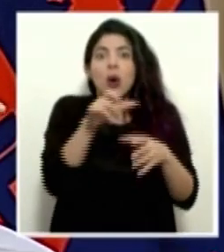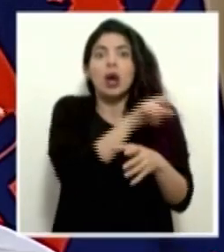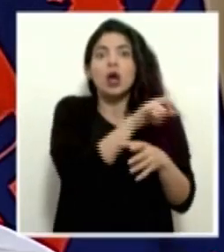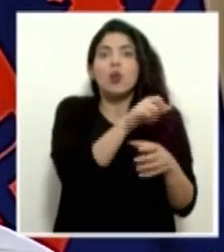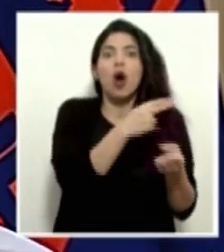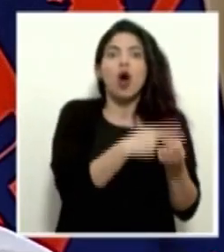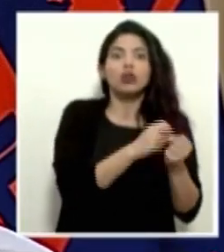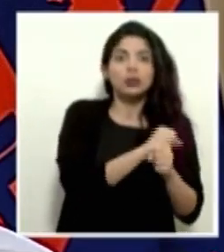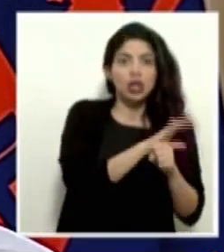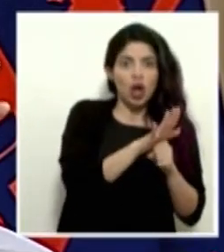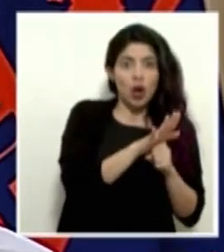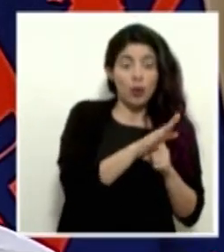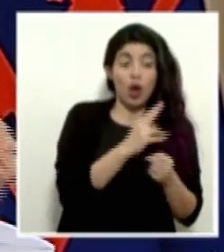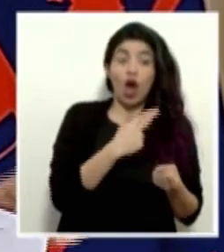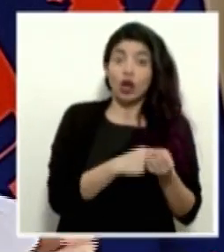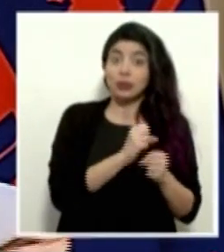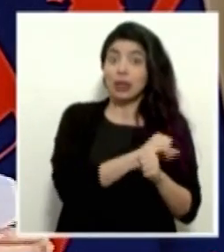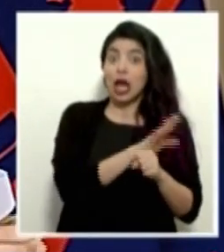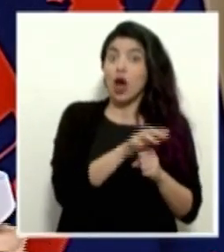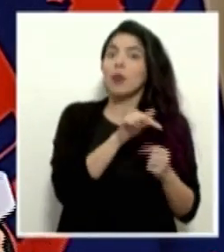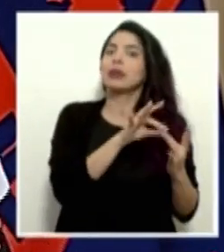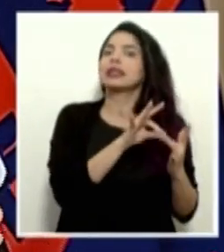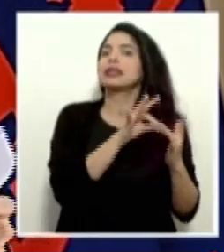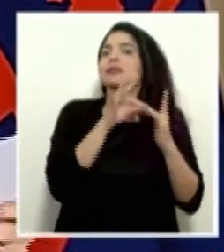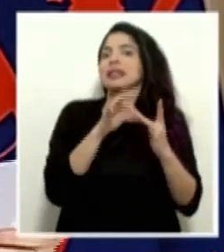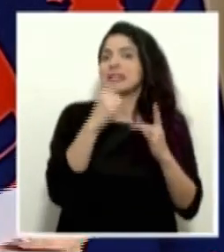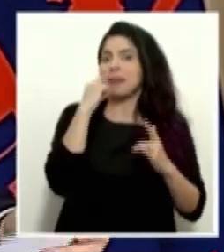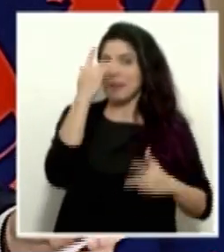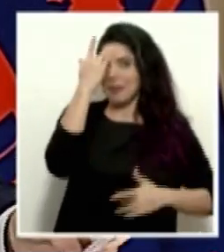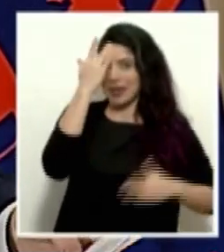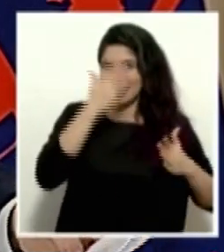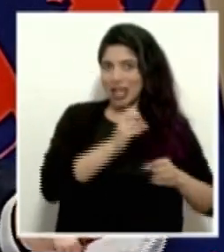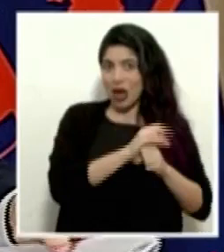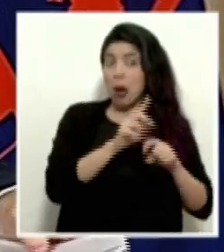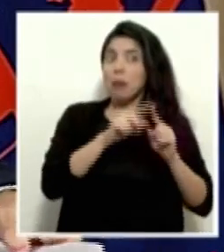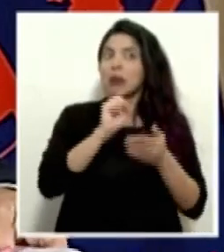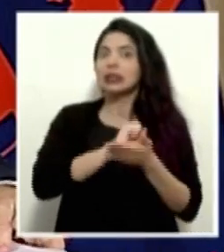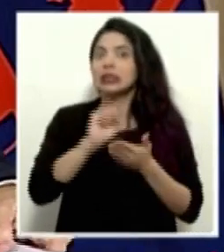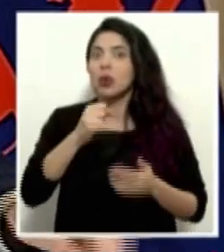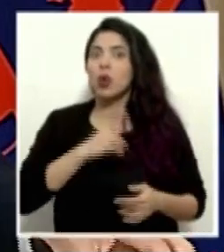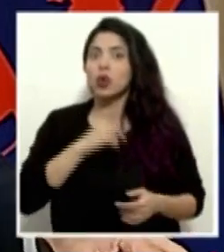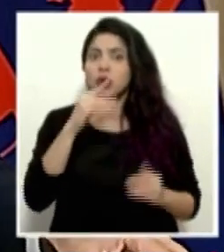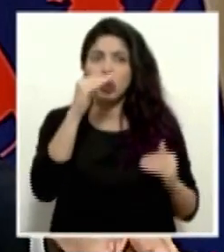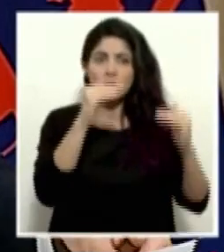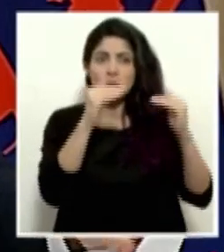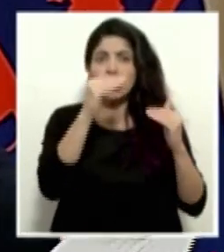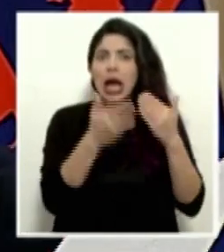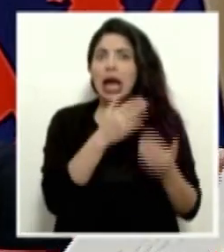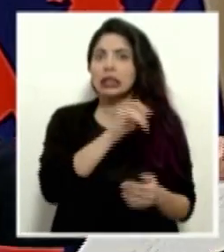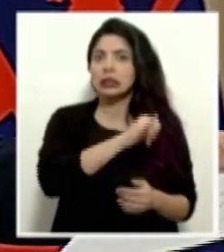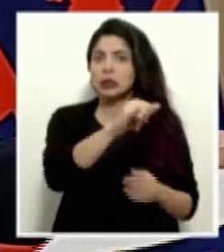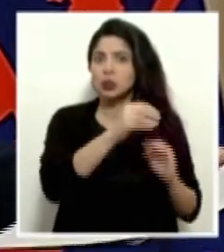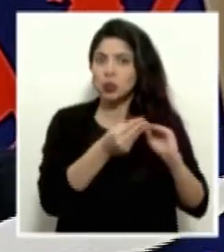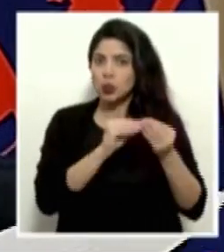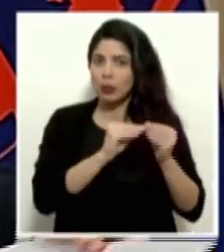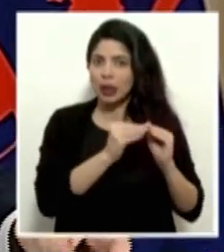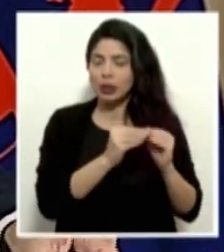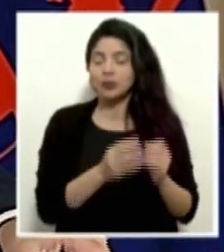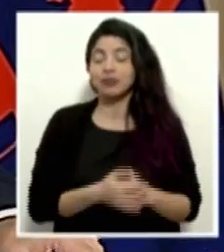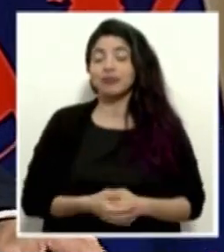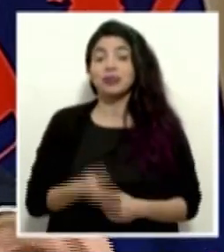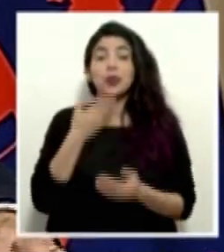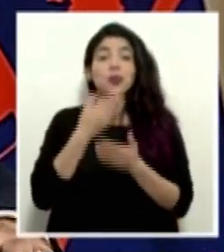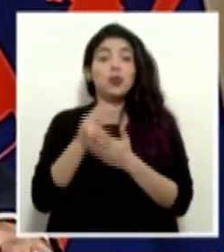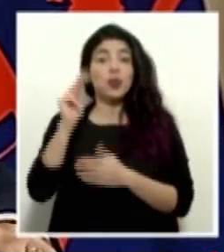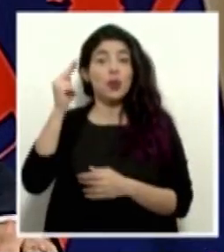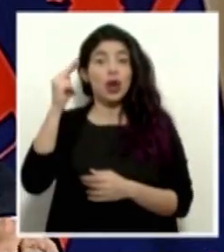SEACO, que es un hospital exclusivo para pacientes COVID. En una buena noticia, este fin de semana